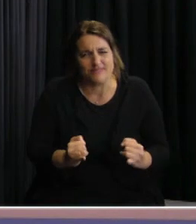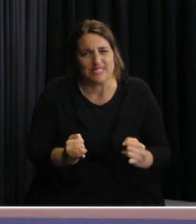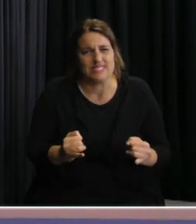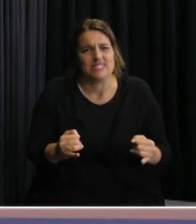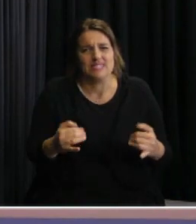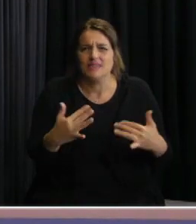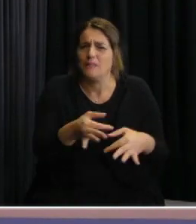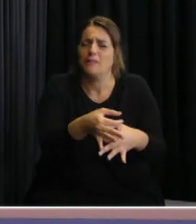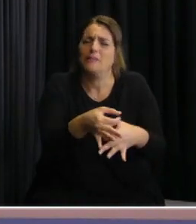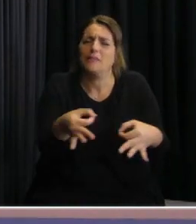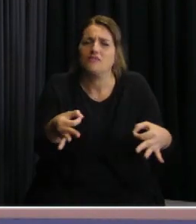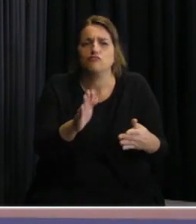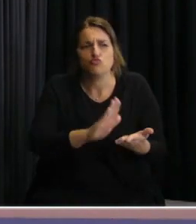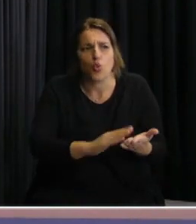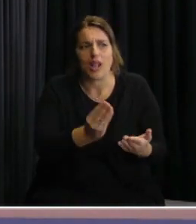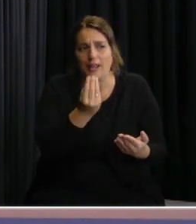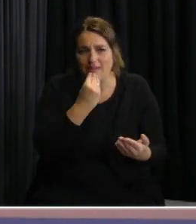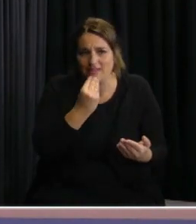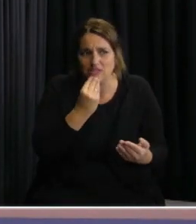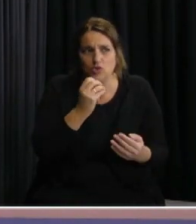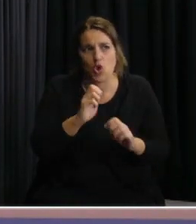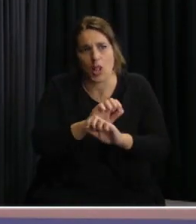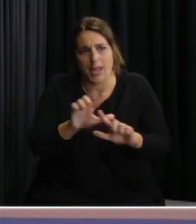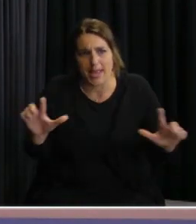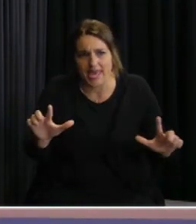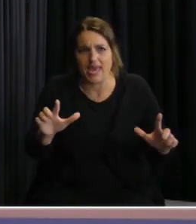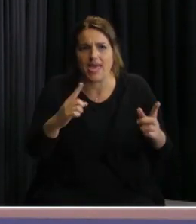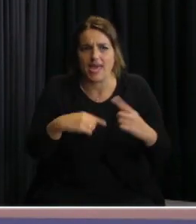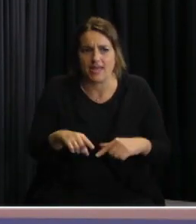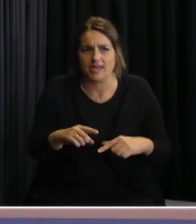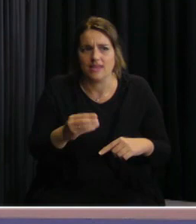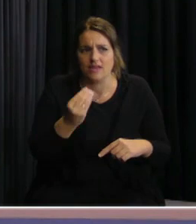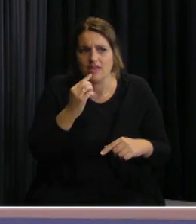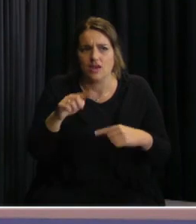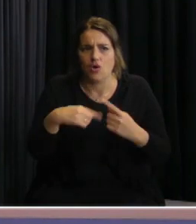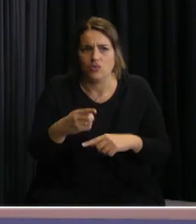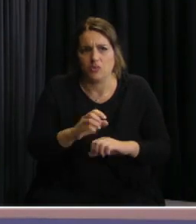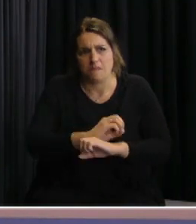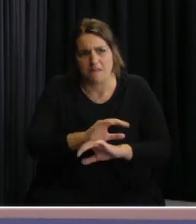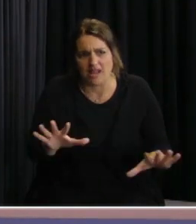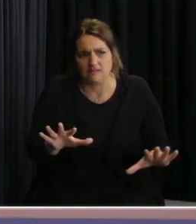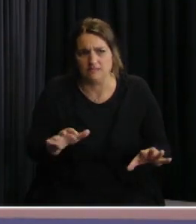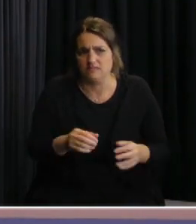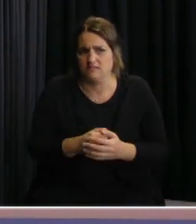muy buenas de alimentación, de salud y de higiene, y en otros realmente muy críticos.